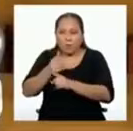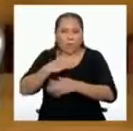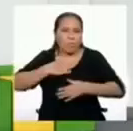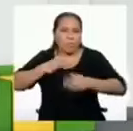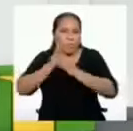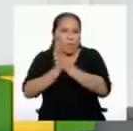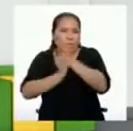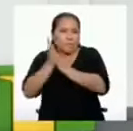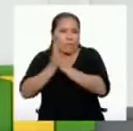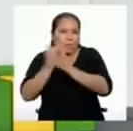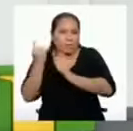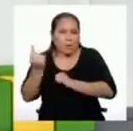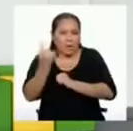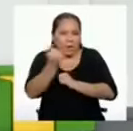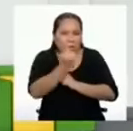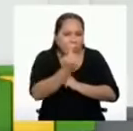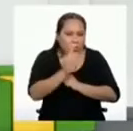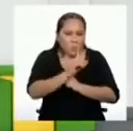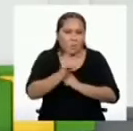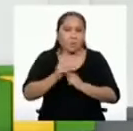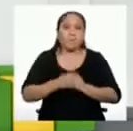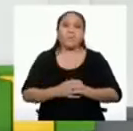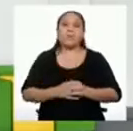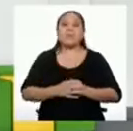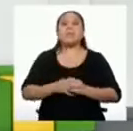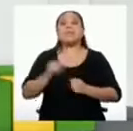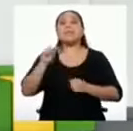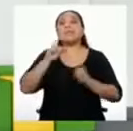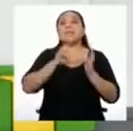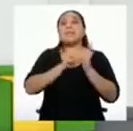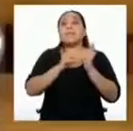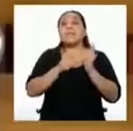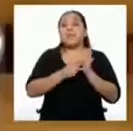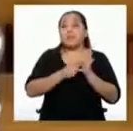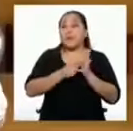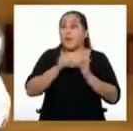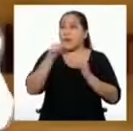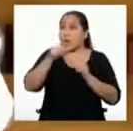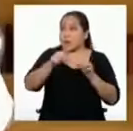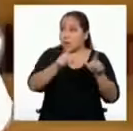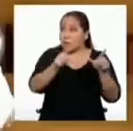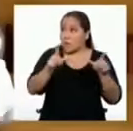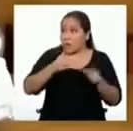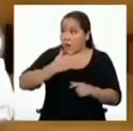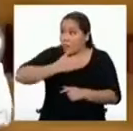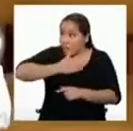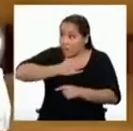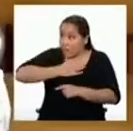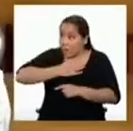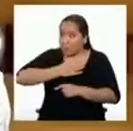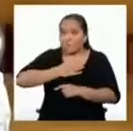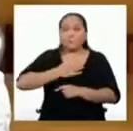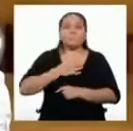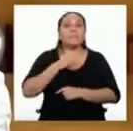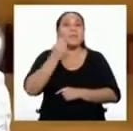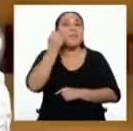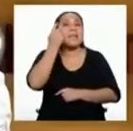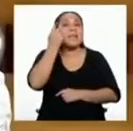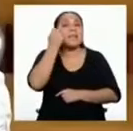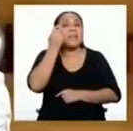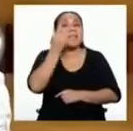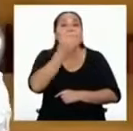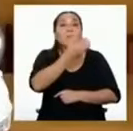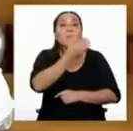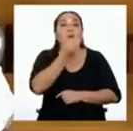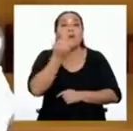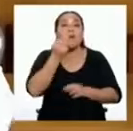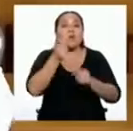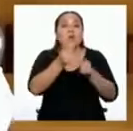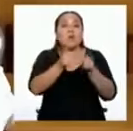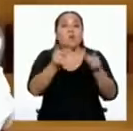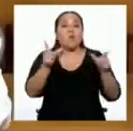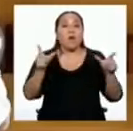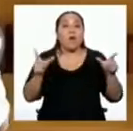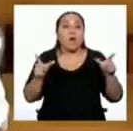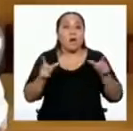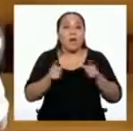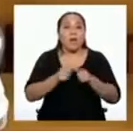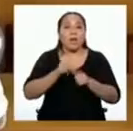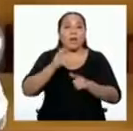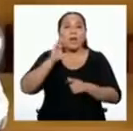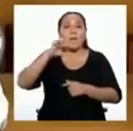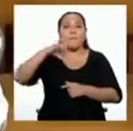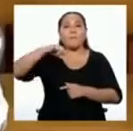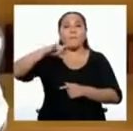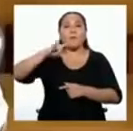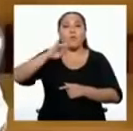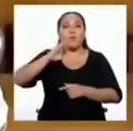habitantes. ¿Eso quiere decir que ese espacio nos pertenece? Para entender mejor el concepto de espacio público, es necesario